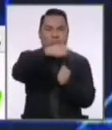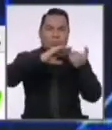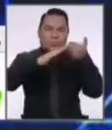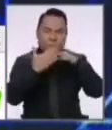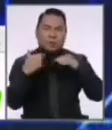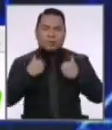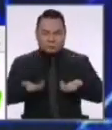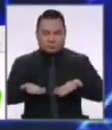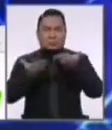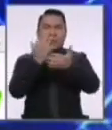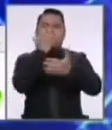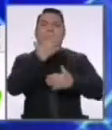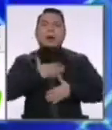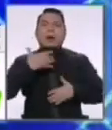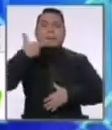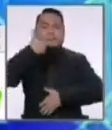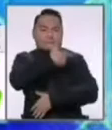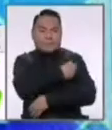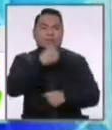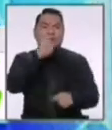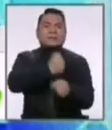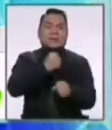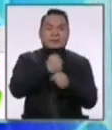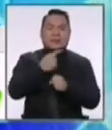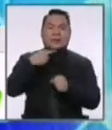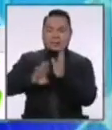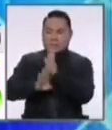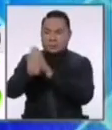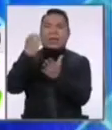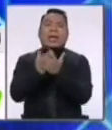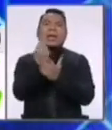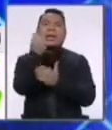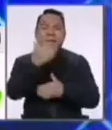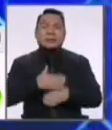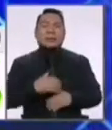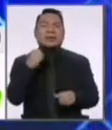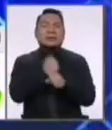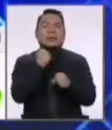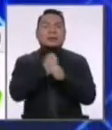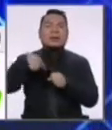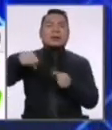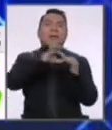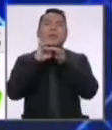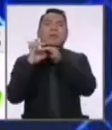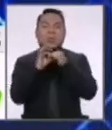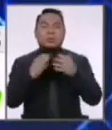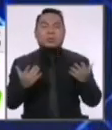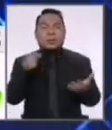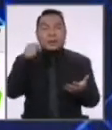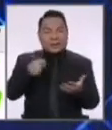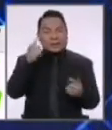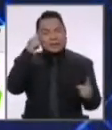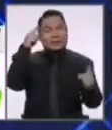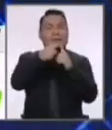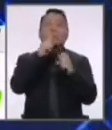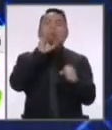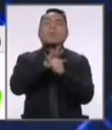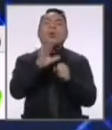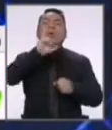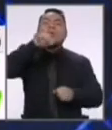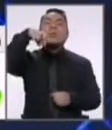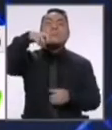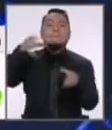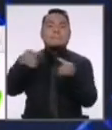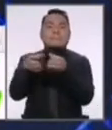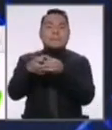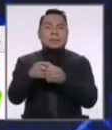garantizarle oxígeno vacunas trabajo para reactivar la economía trabajando juntas y juntos. Ese es el firme compromiso de Juntos por